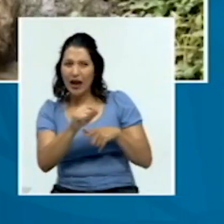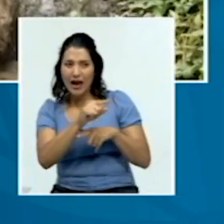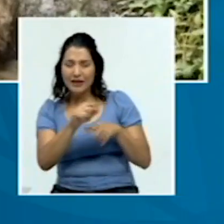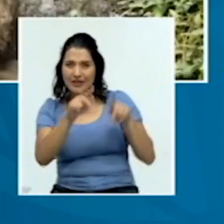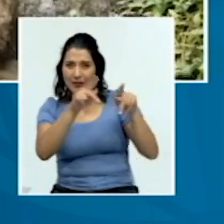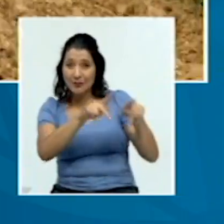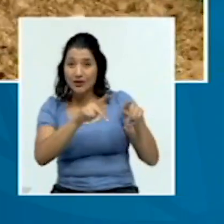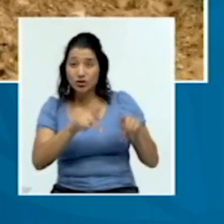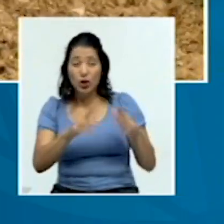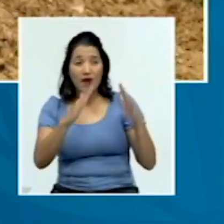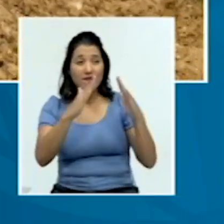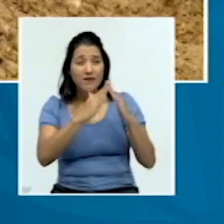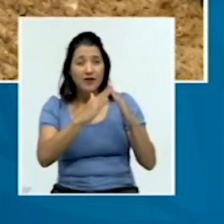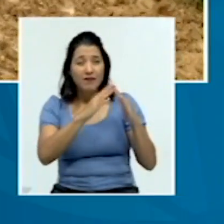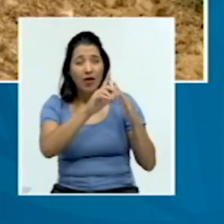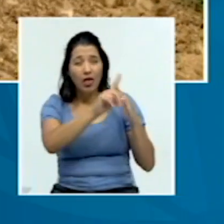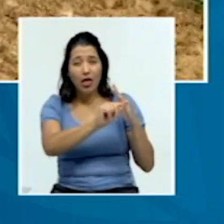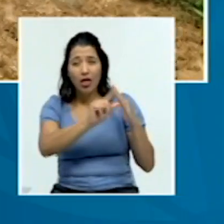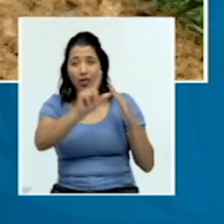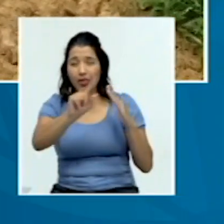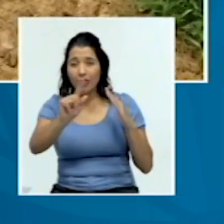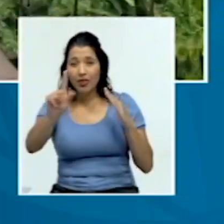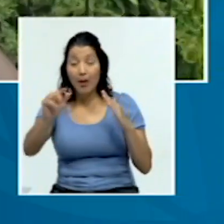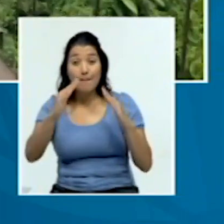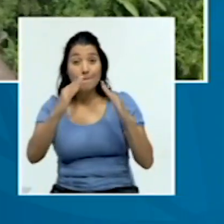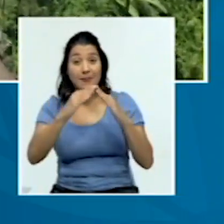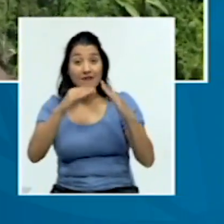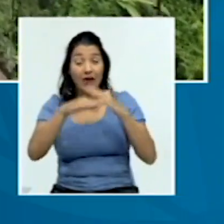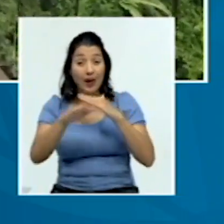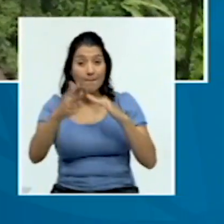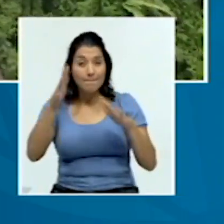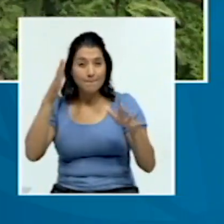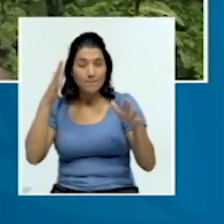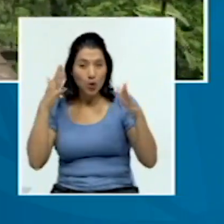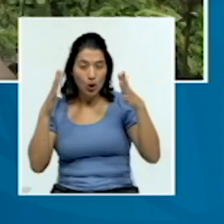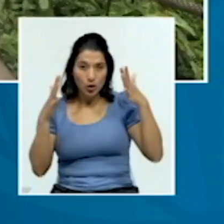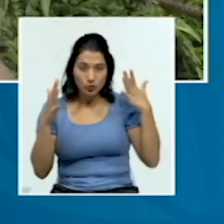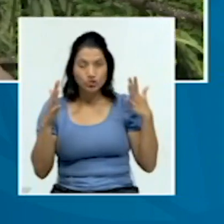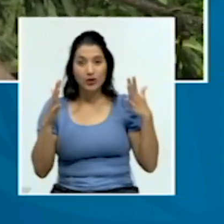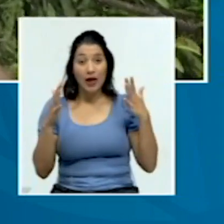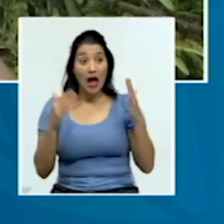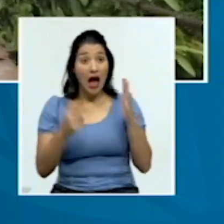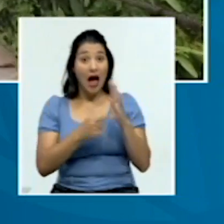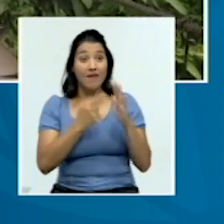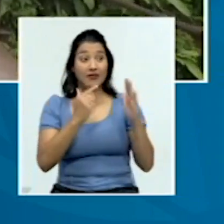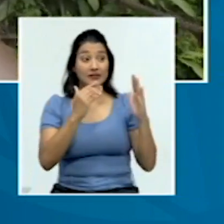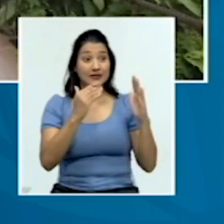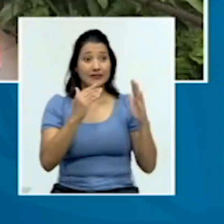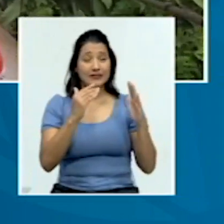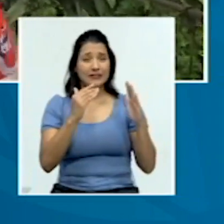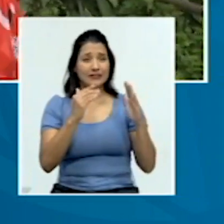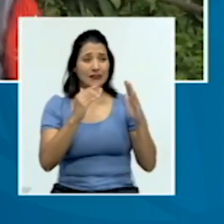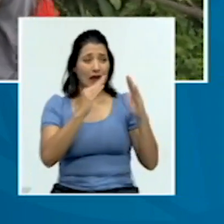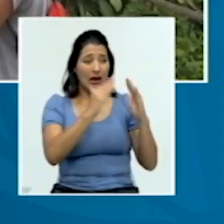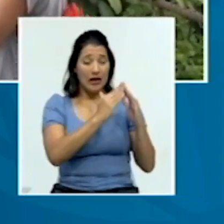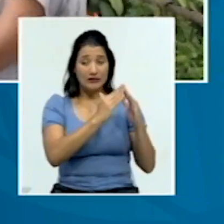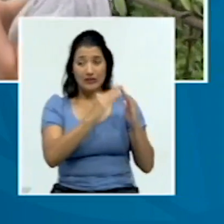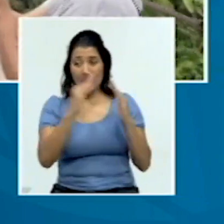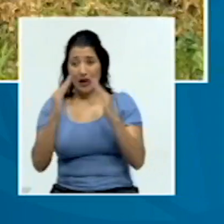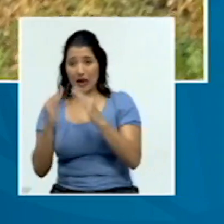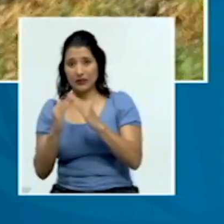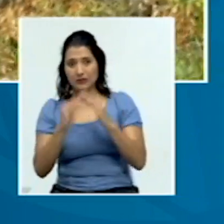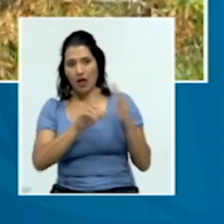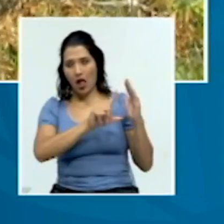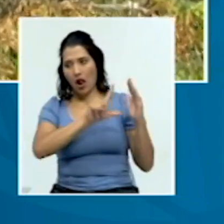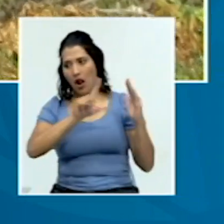dispersas en el bosque, con una distancia, a veces, de kilómetros entre casa y casa.